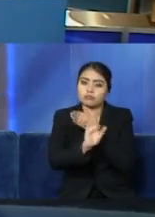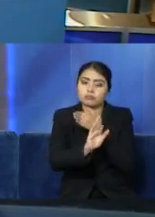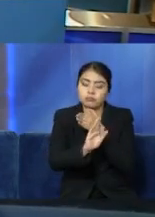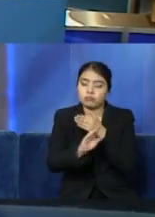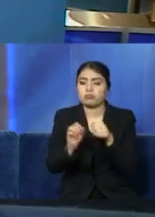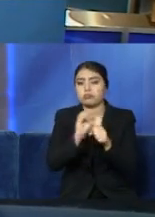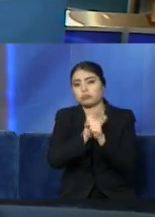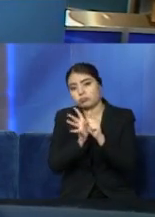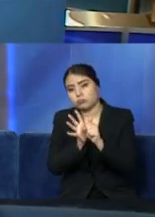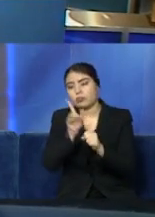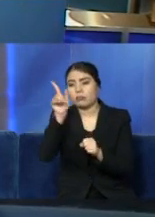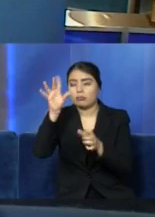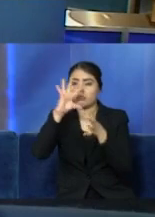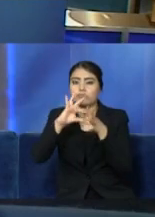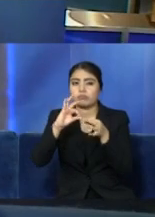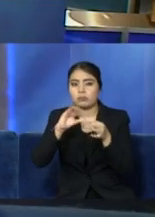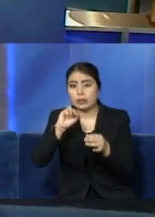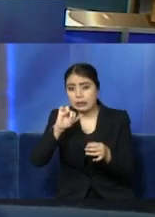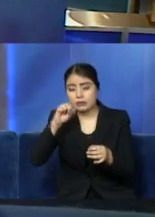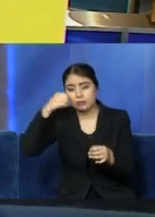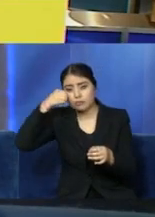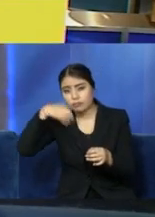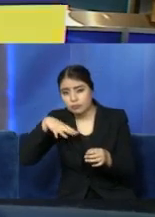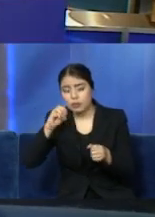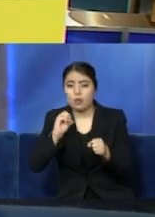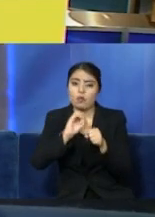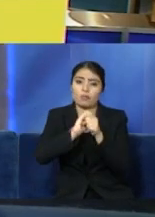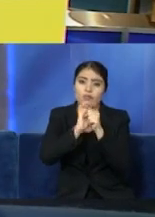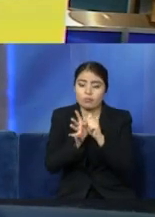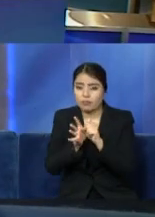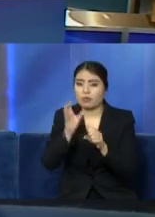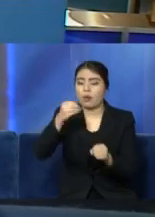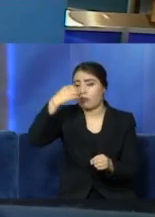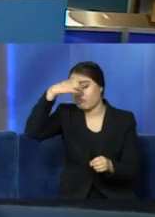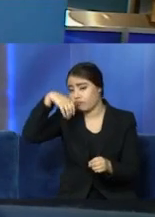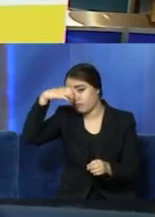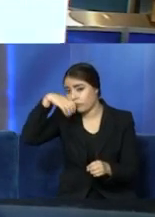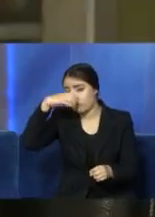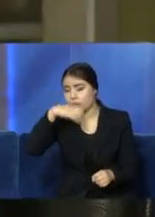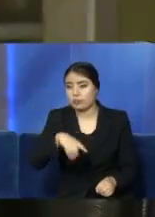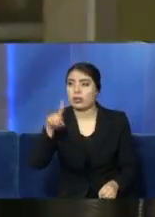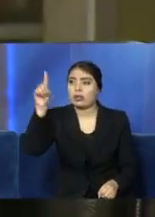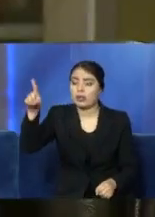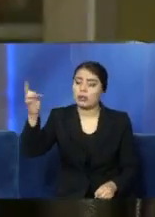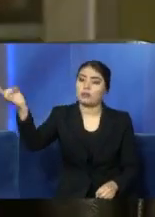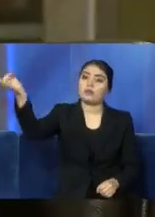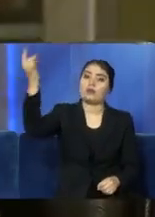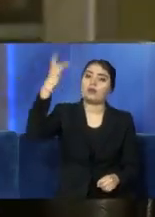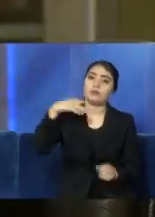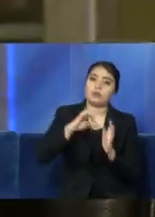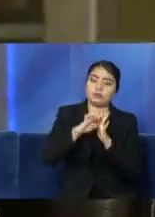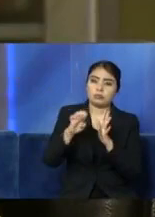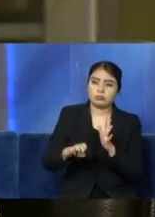respiratorio y ellos los van a dirigir al área donde debe de ser. Ellos nos mandan la información a nosotros cuando es un caso